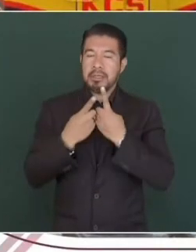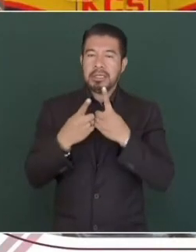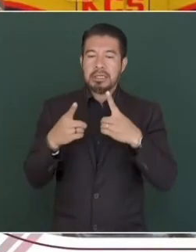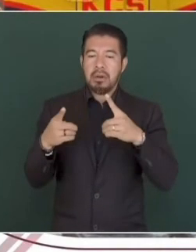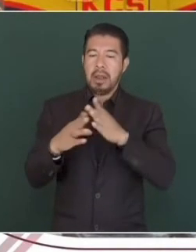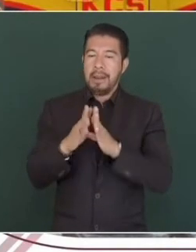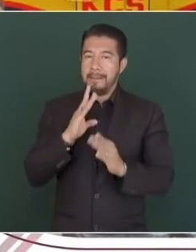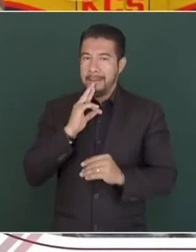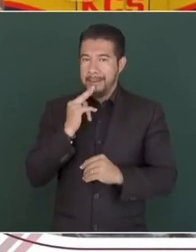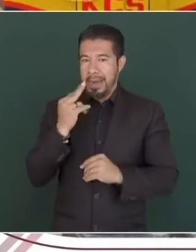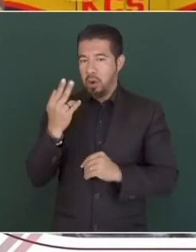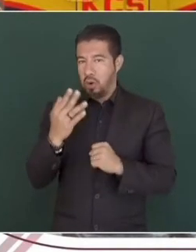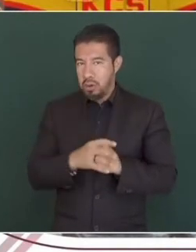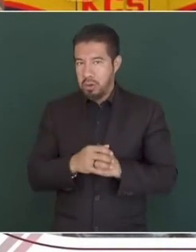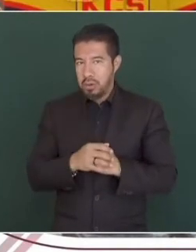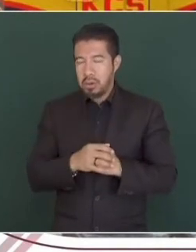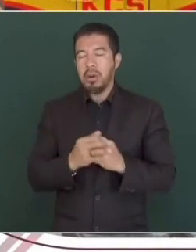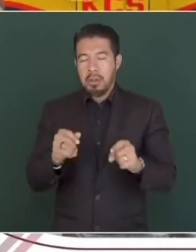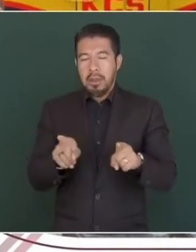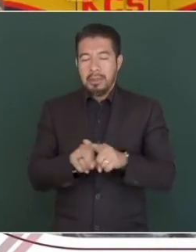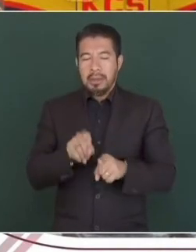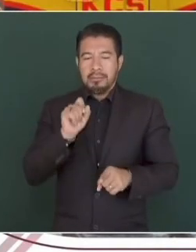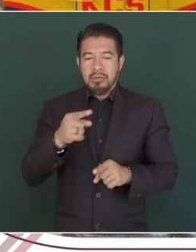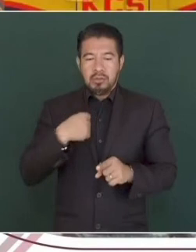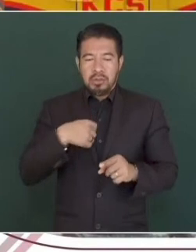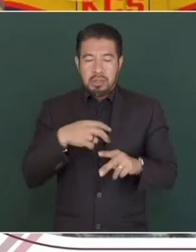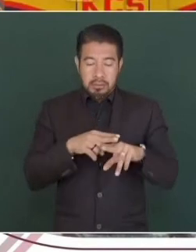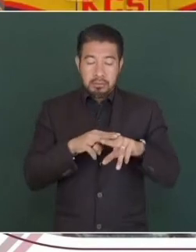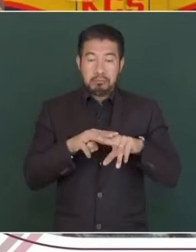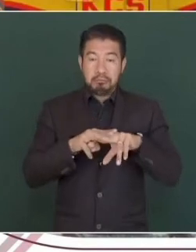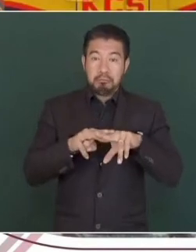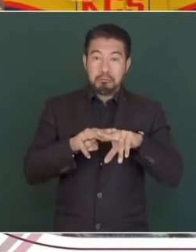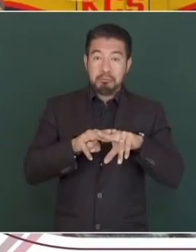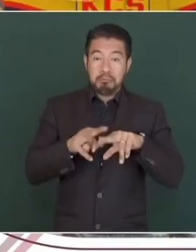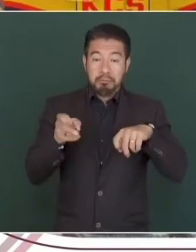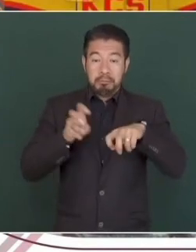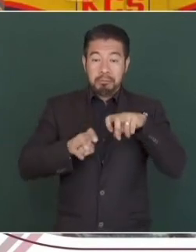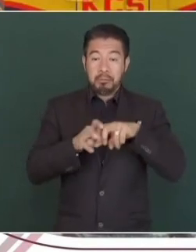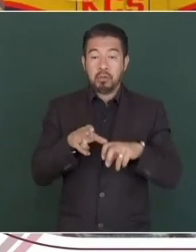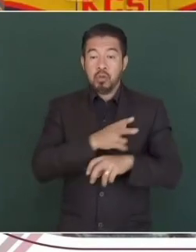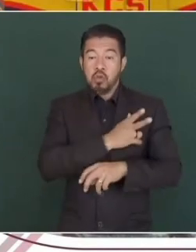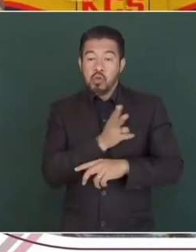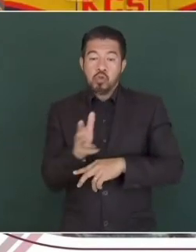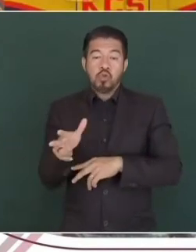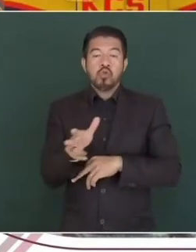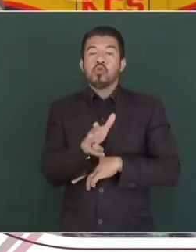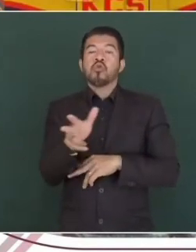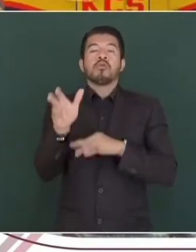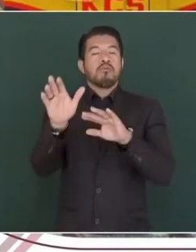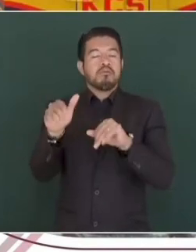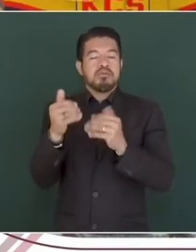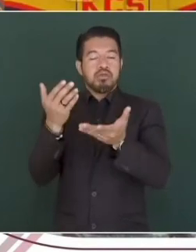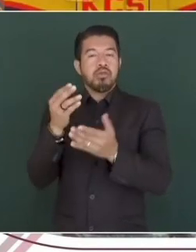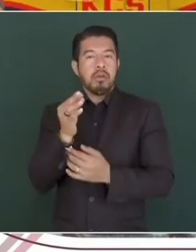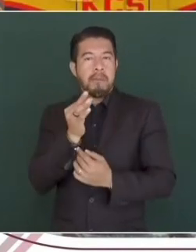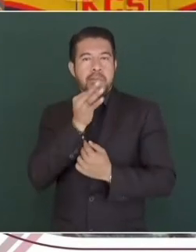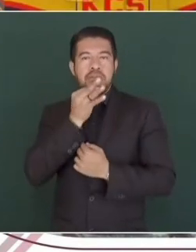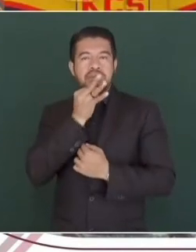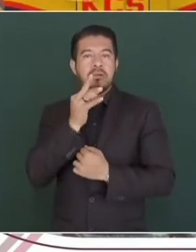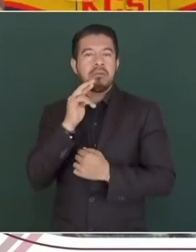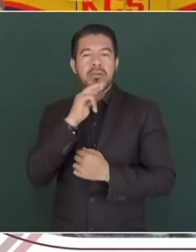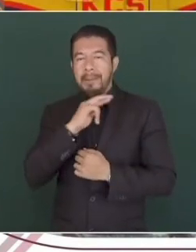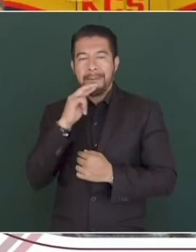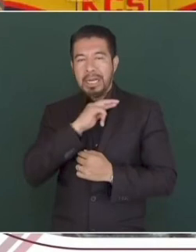potencial. El tren de pasajeros ofrece una solución integral a los retos de movilidad al reducir los tiempos de